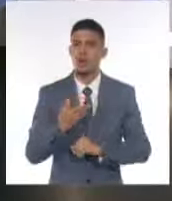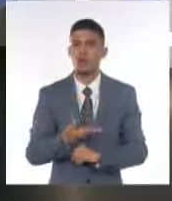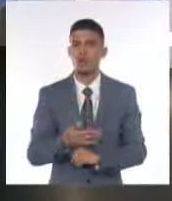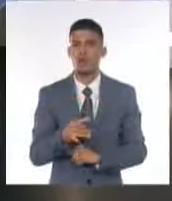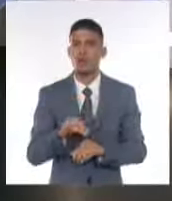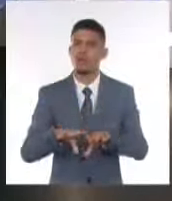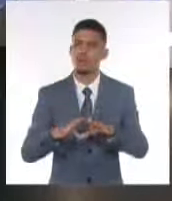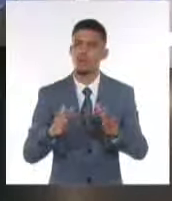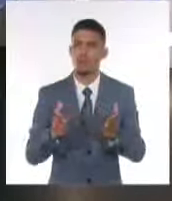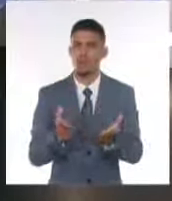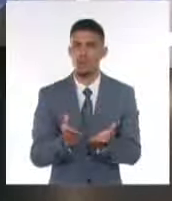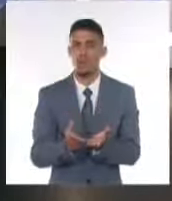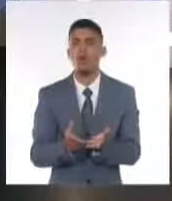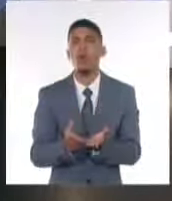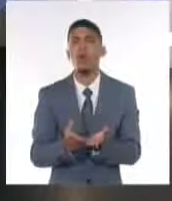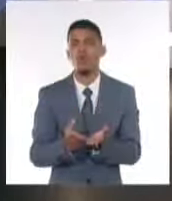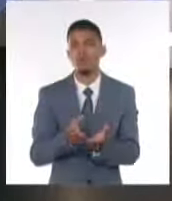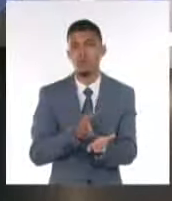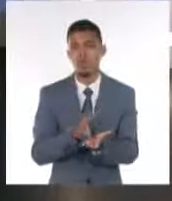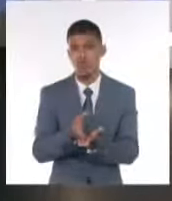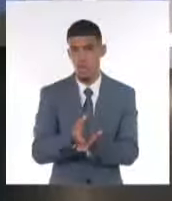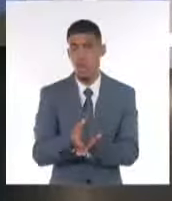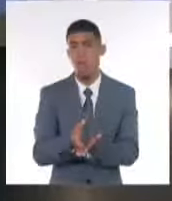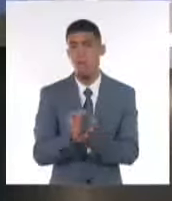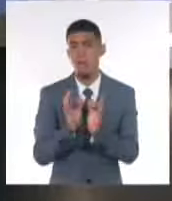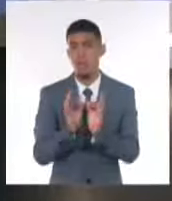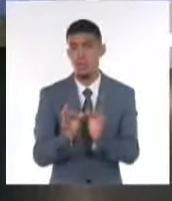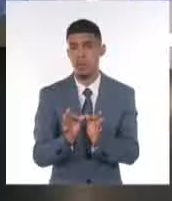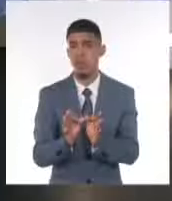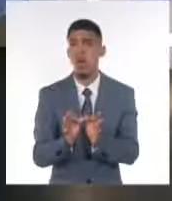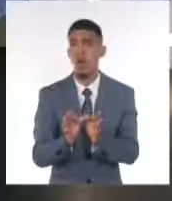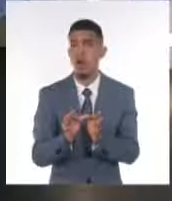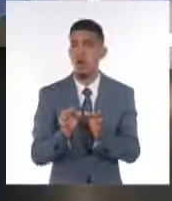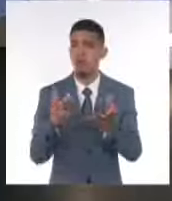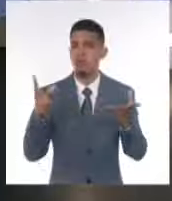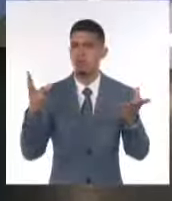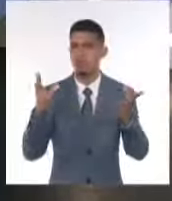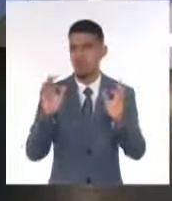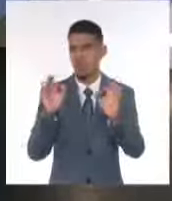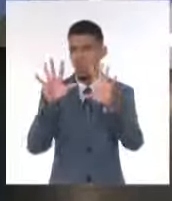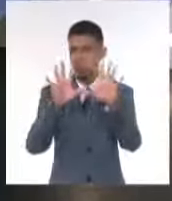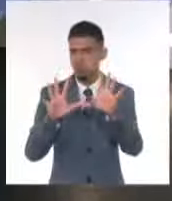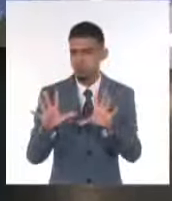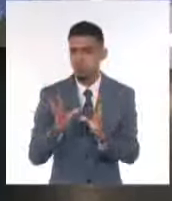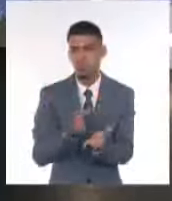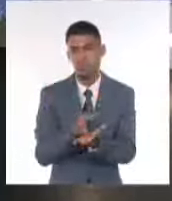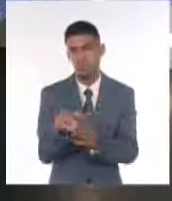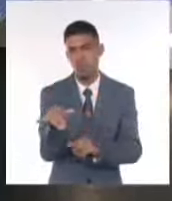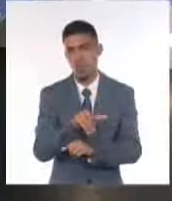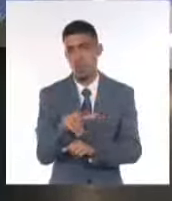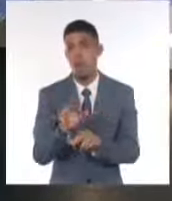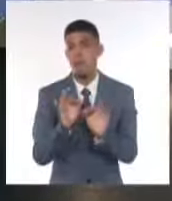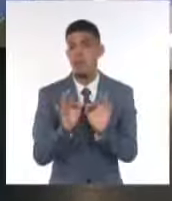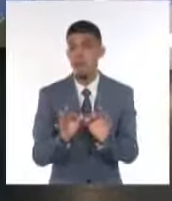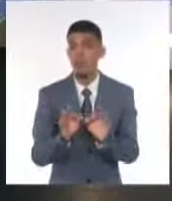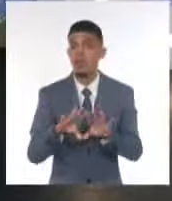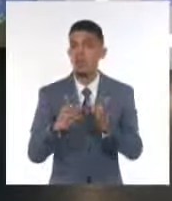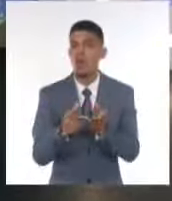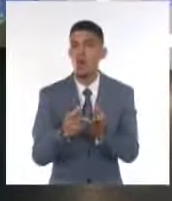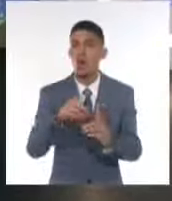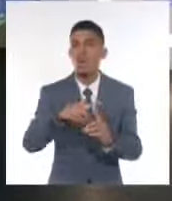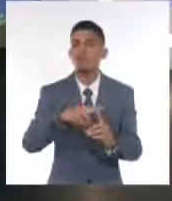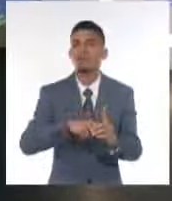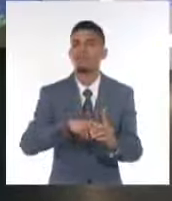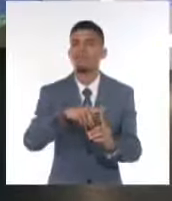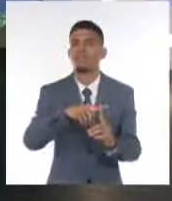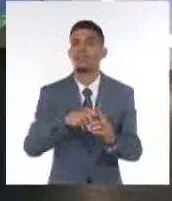televidentes. Se mantienen las condiciones estables. Se mantienen las condiciones estables debido a la marcada influencia de las altas presiones